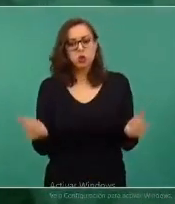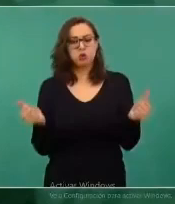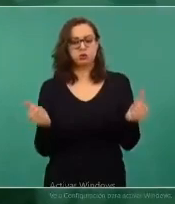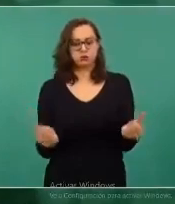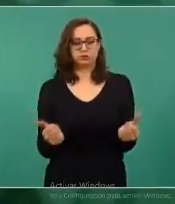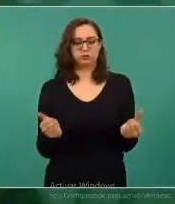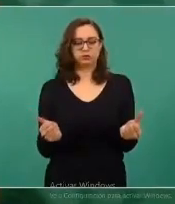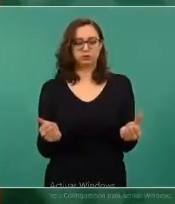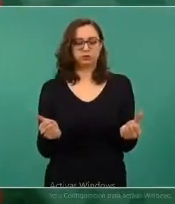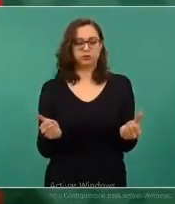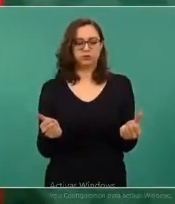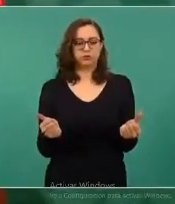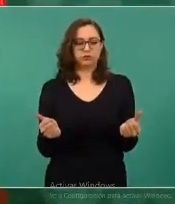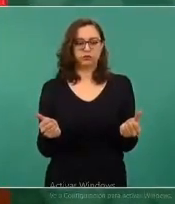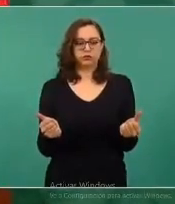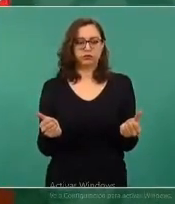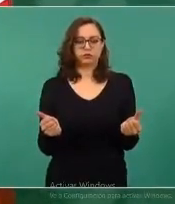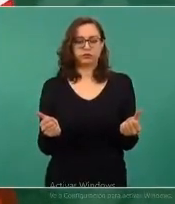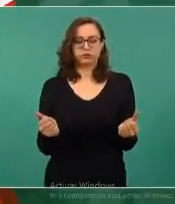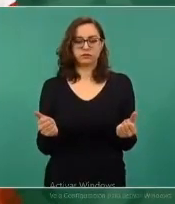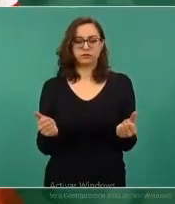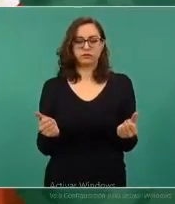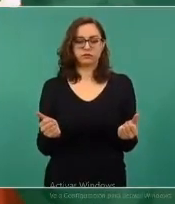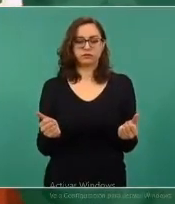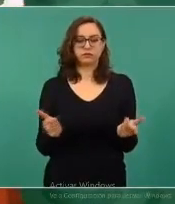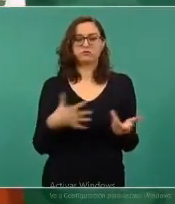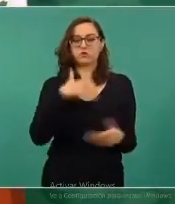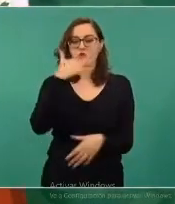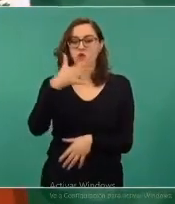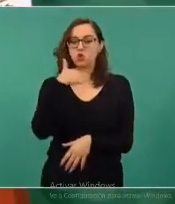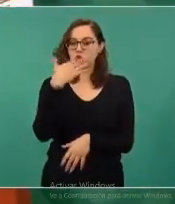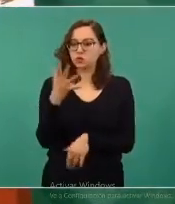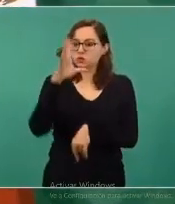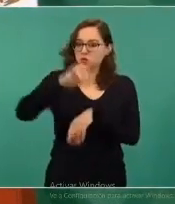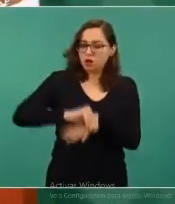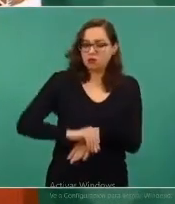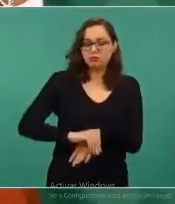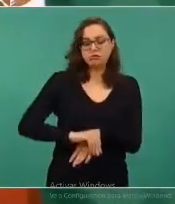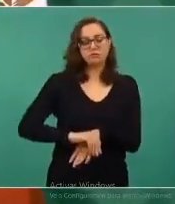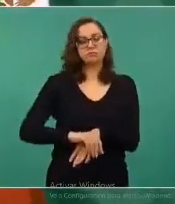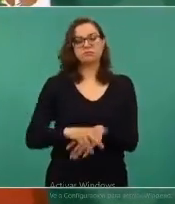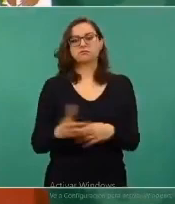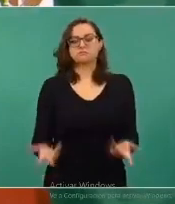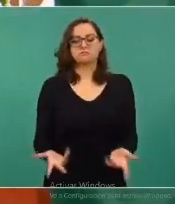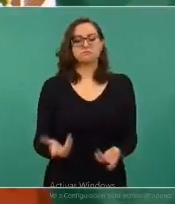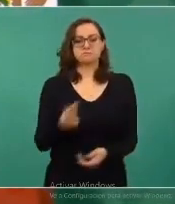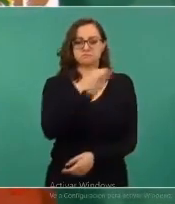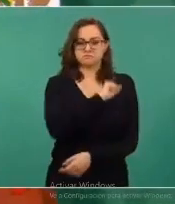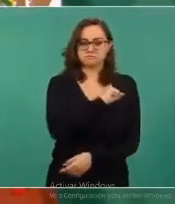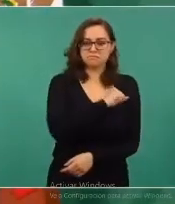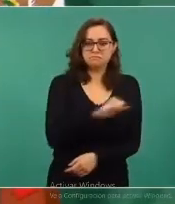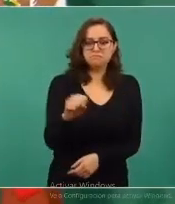se tolere la corrupción, la delincuencia.